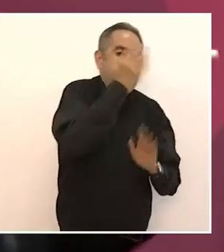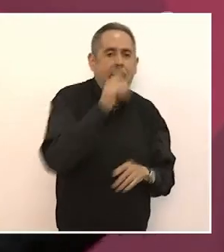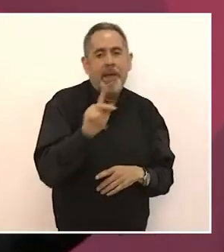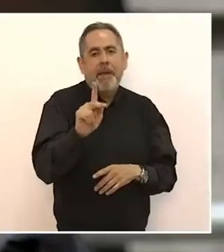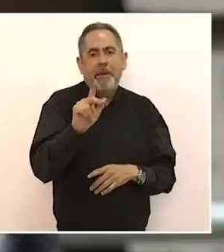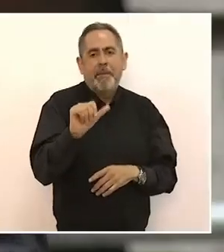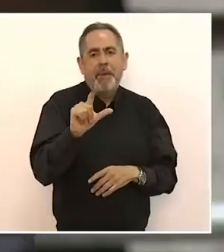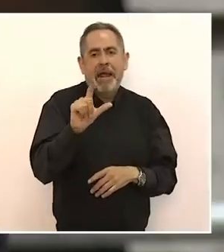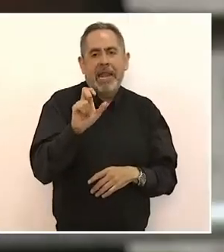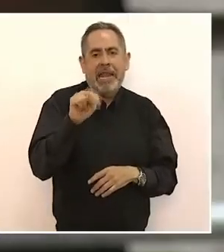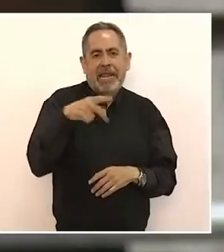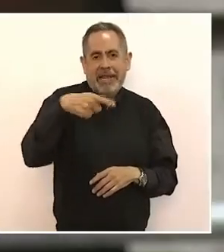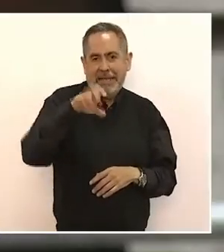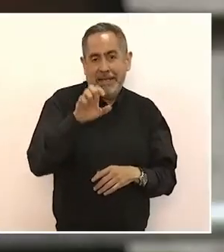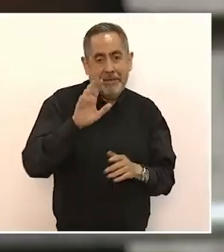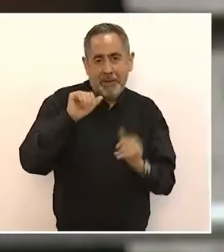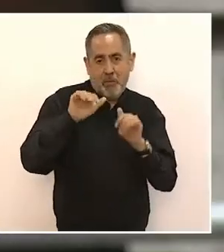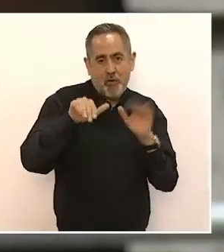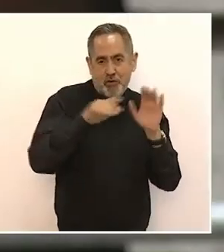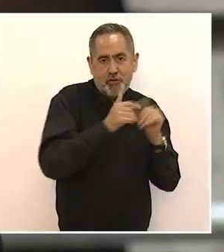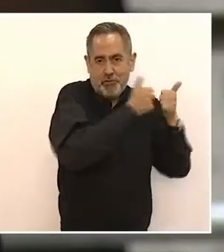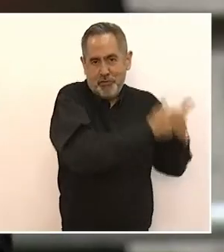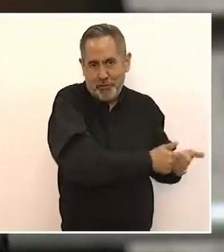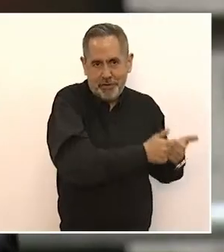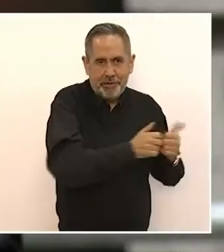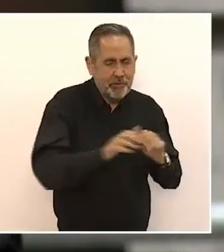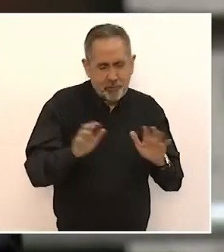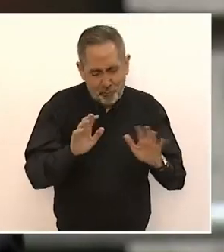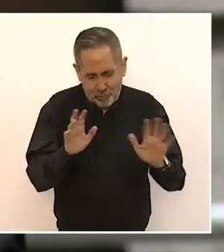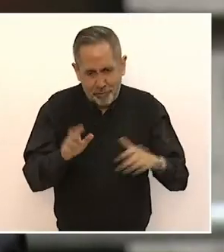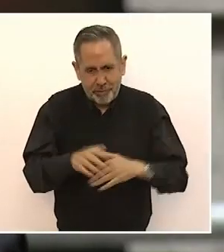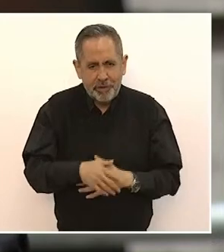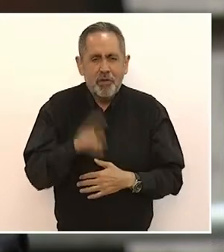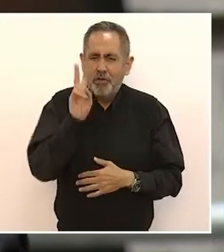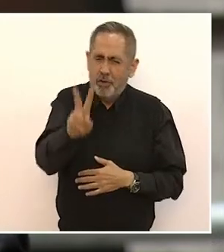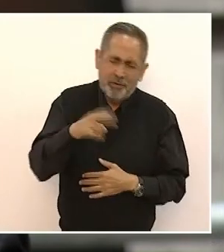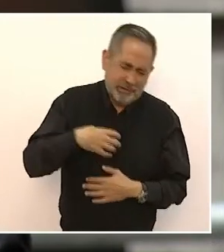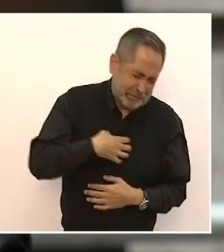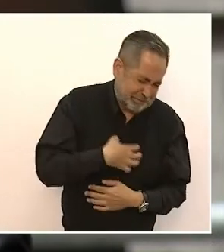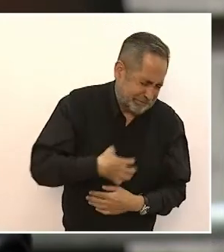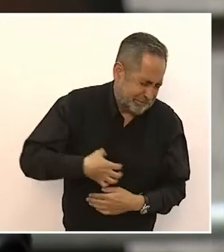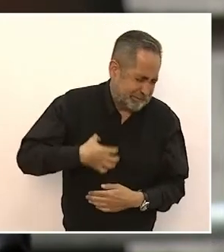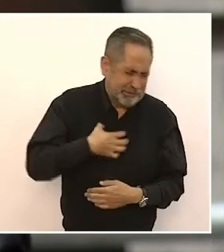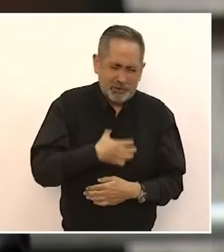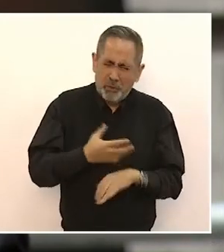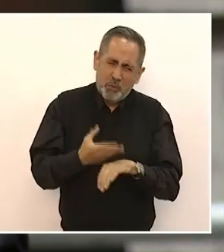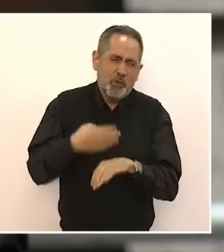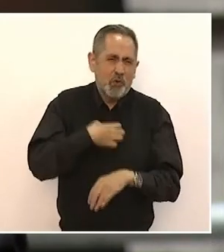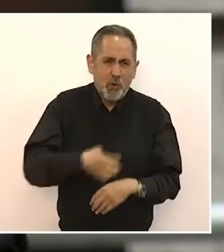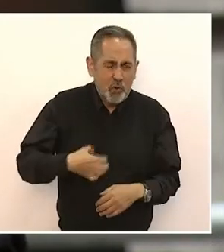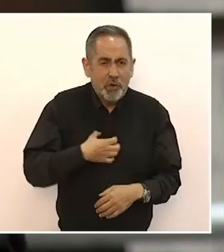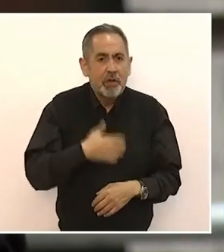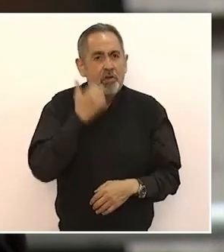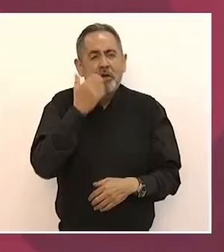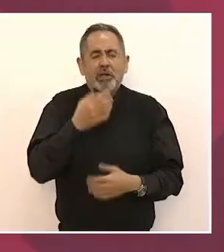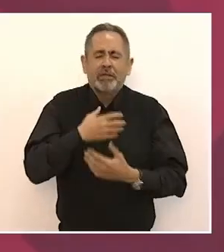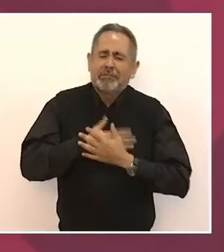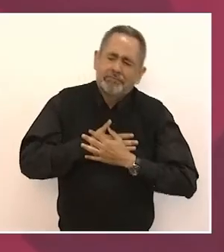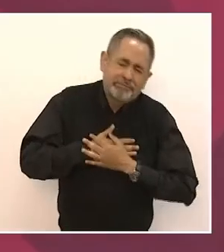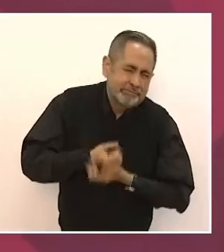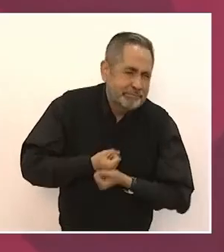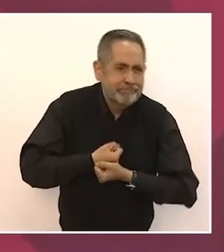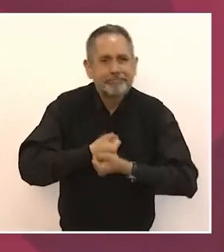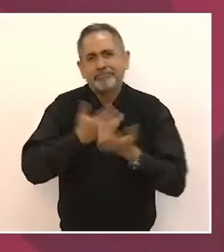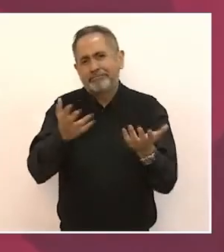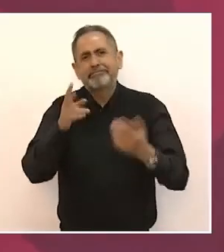es decir lo que siento, estoy muy contento por eso y quiero compartir con ustedes